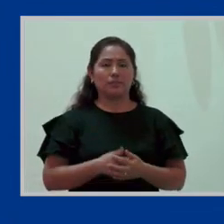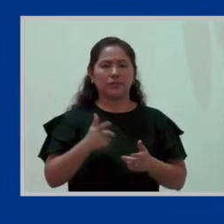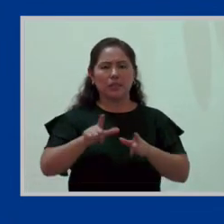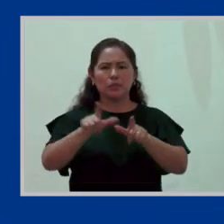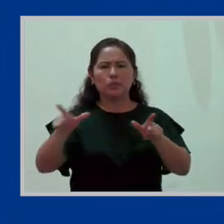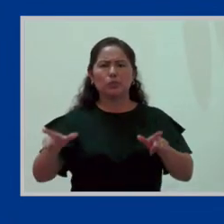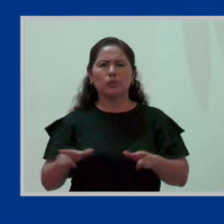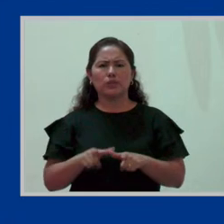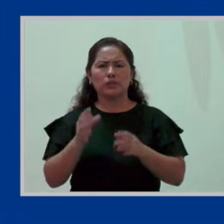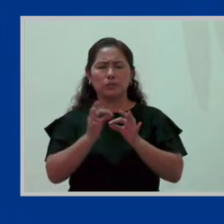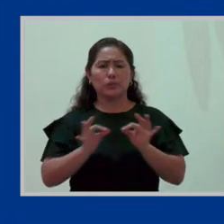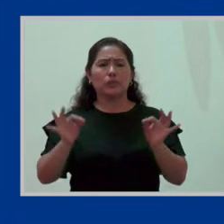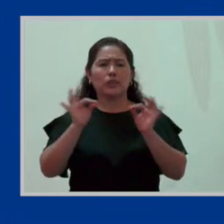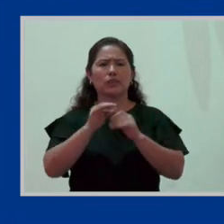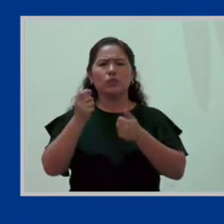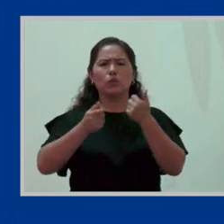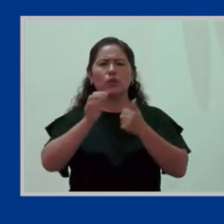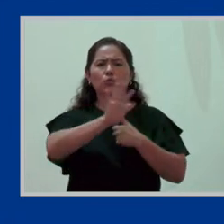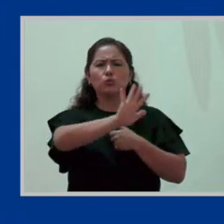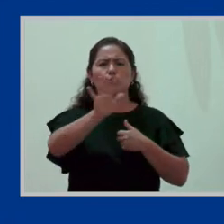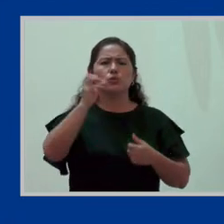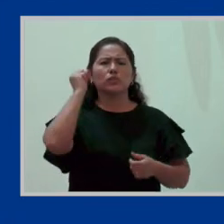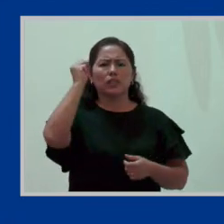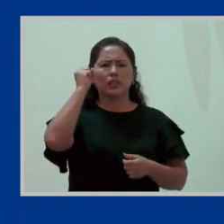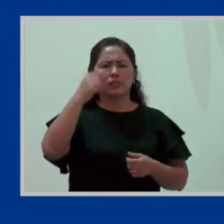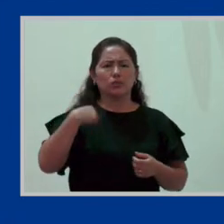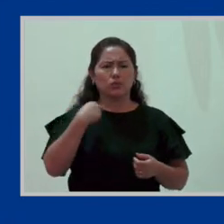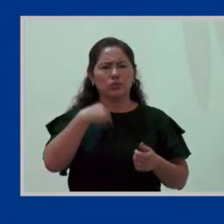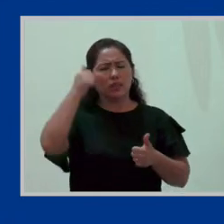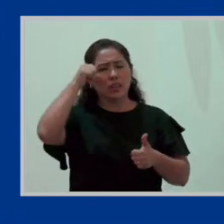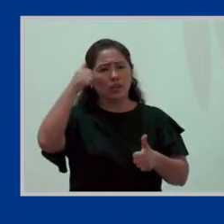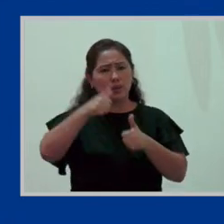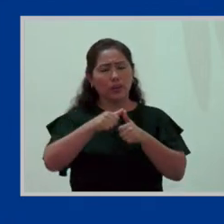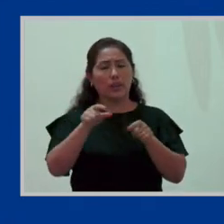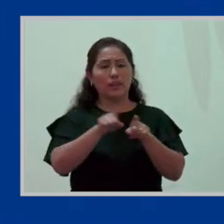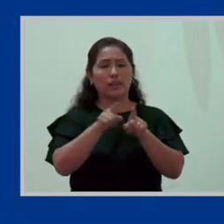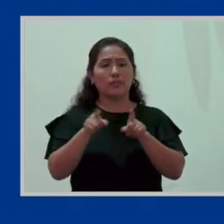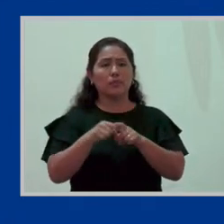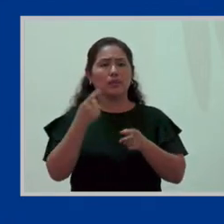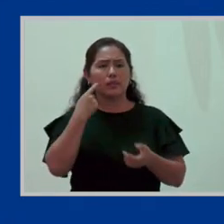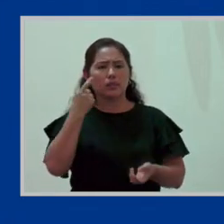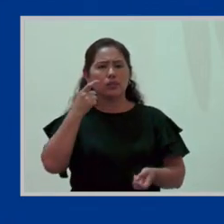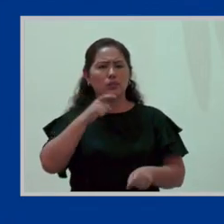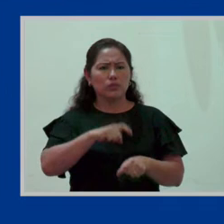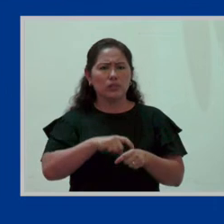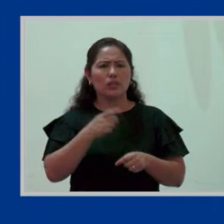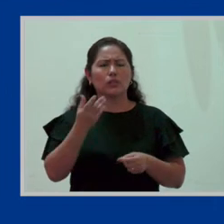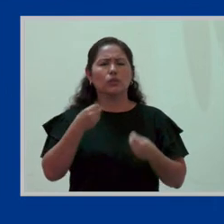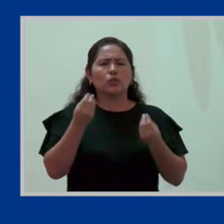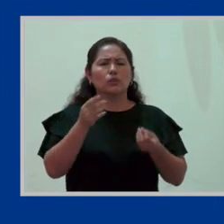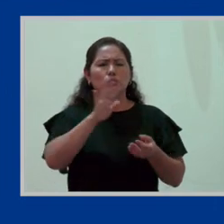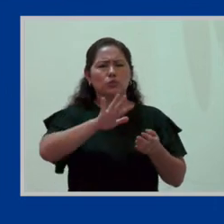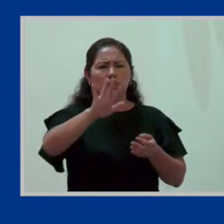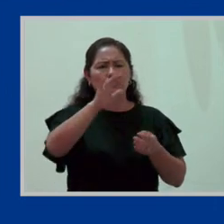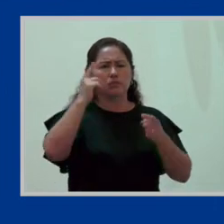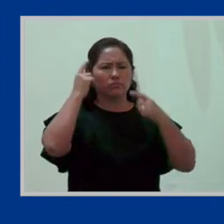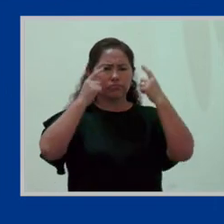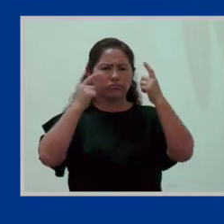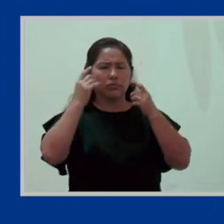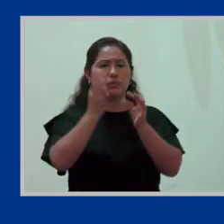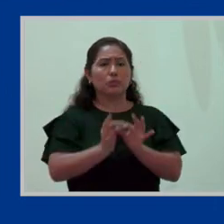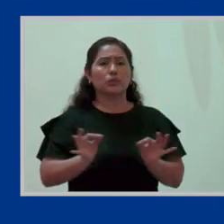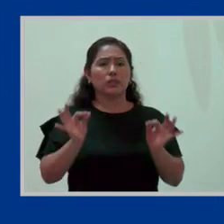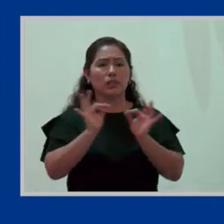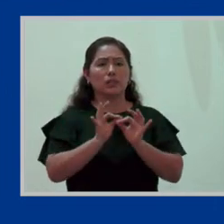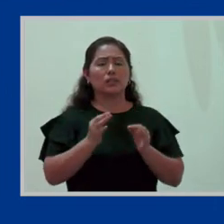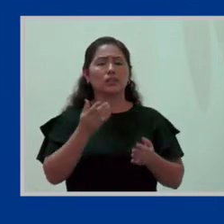de que conozcan cuáles son esos derechos, recordar también y reconocer de dónde es que vienen todas estas reflexiones y la importancia